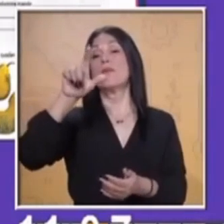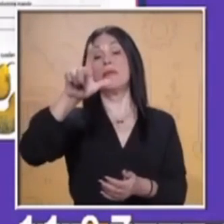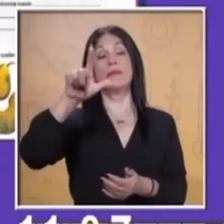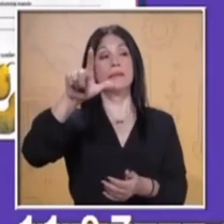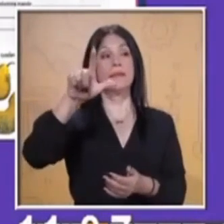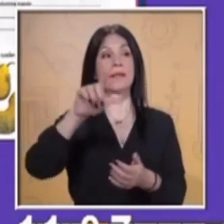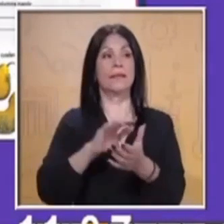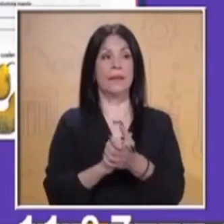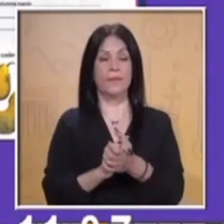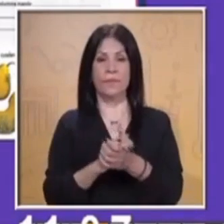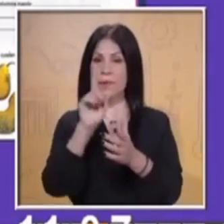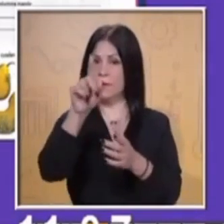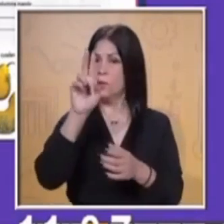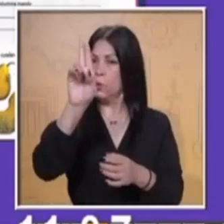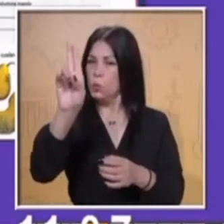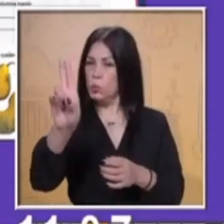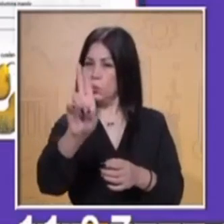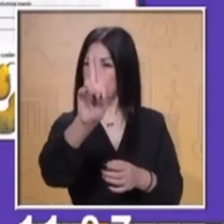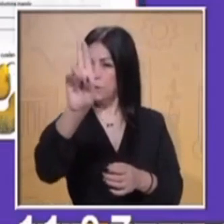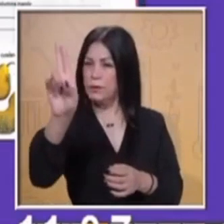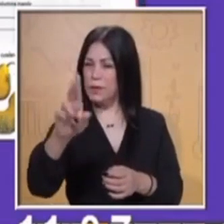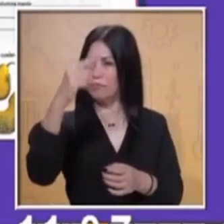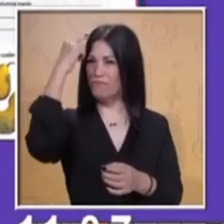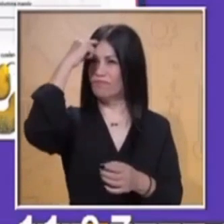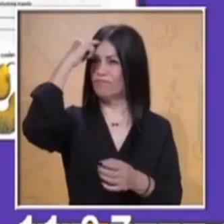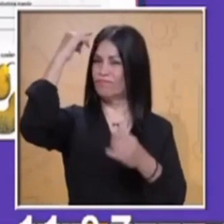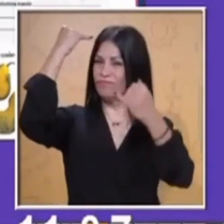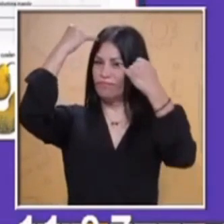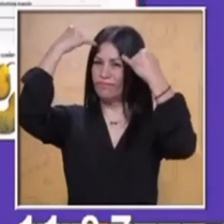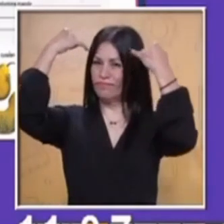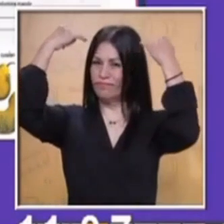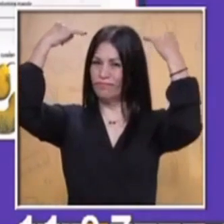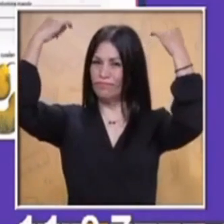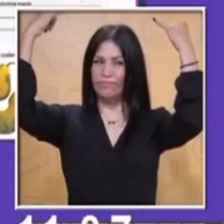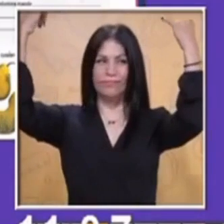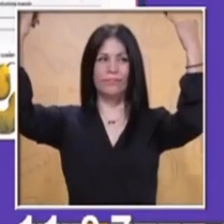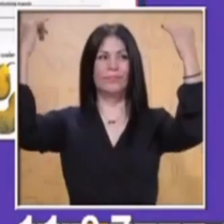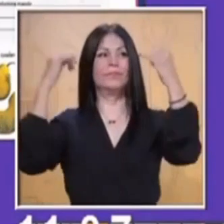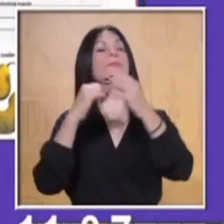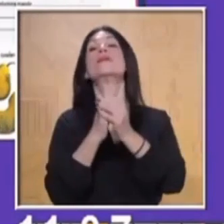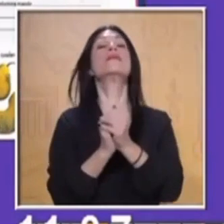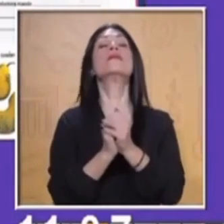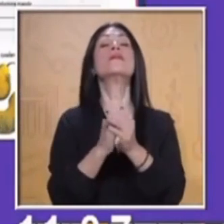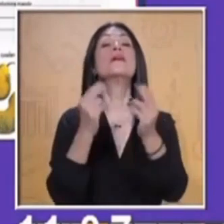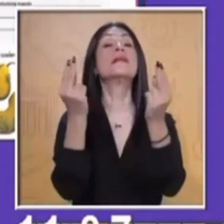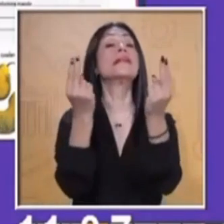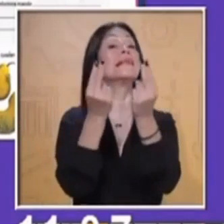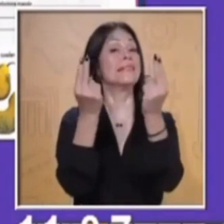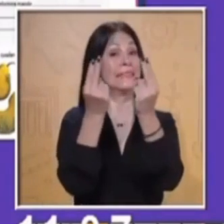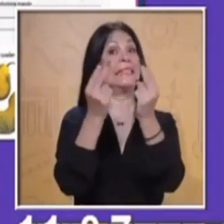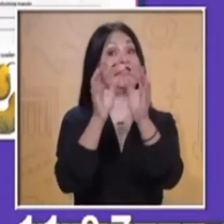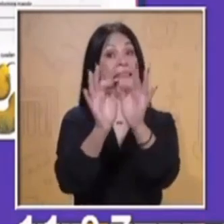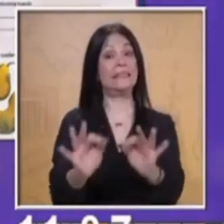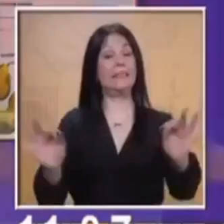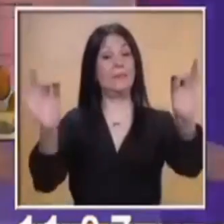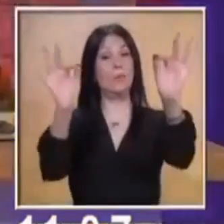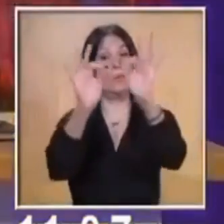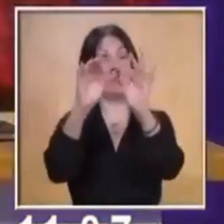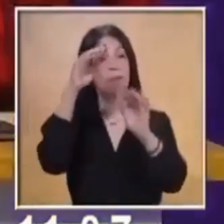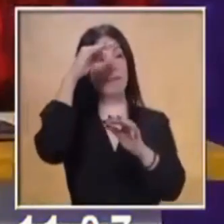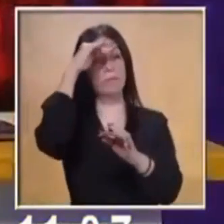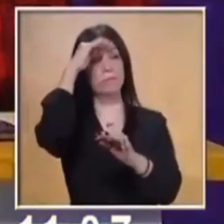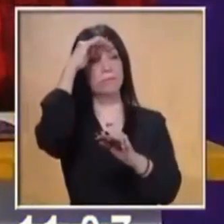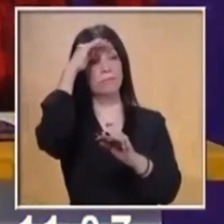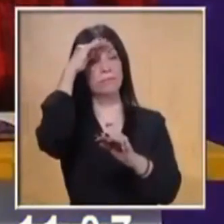utilices muchísimo tu imaginación. Muy bien, sobre todo utilizar tu imaginación porque los niños que están en